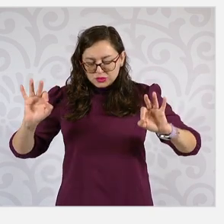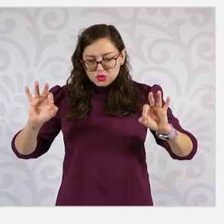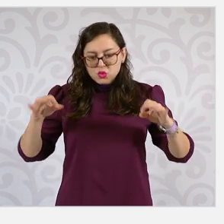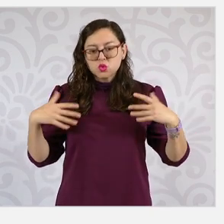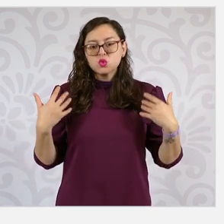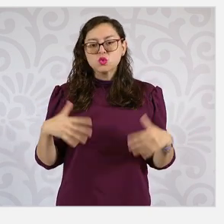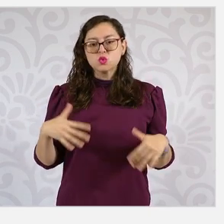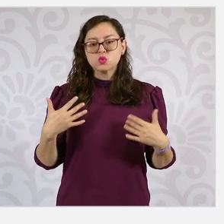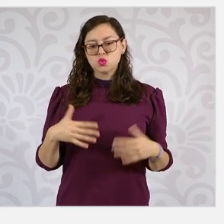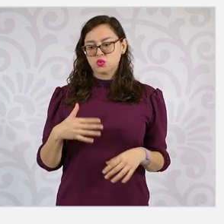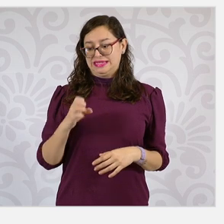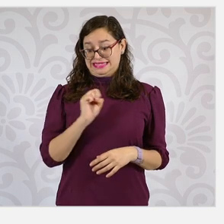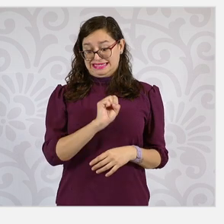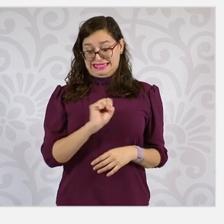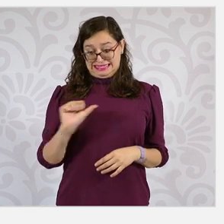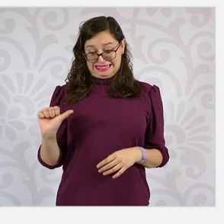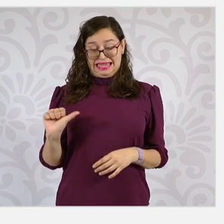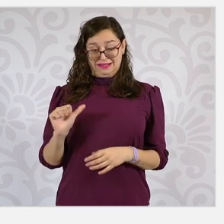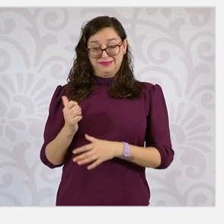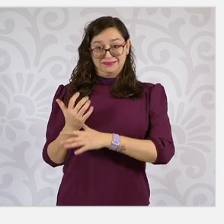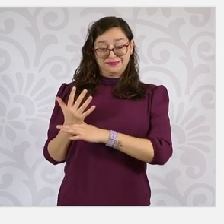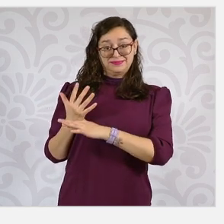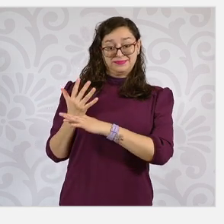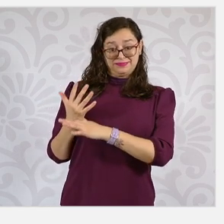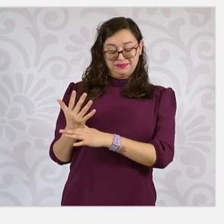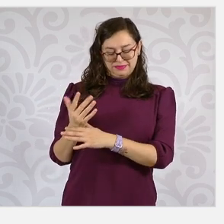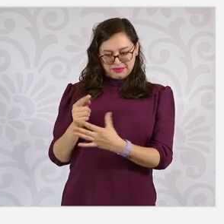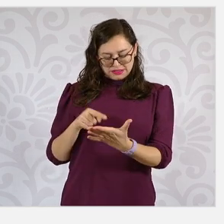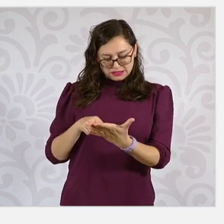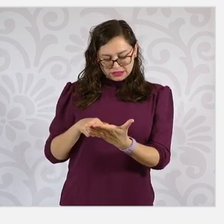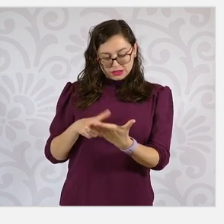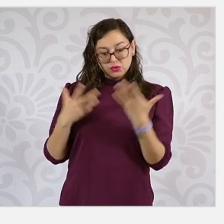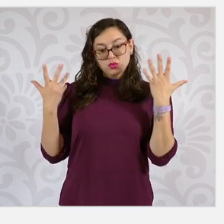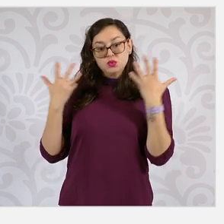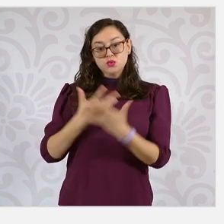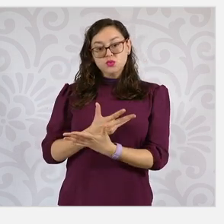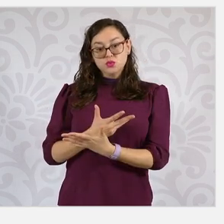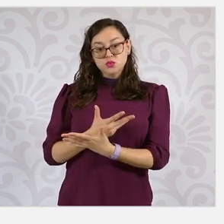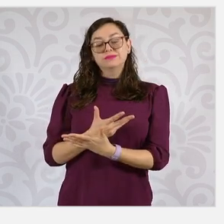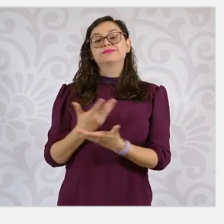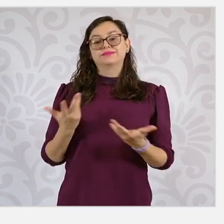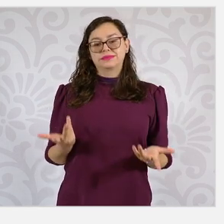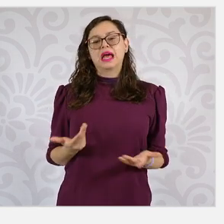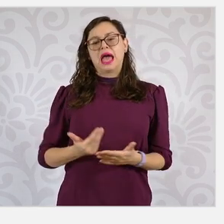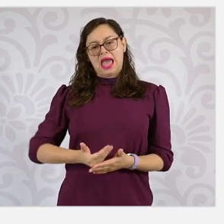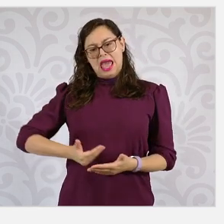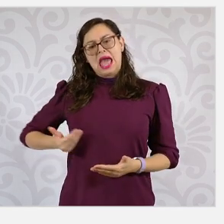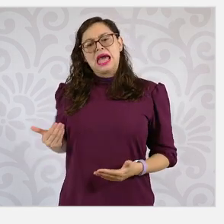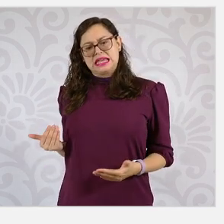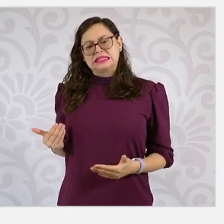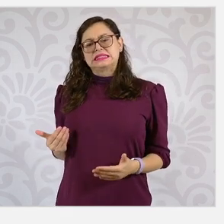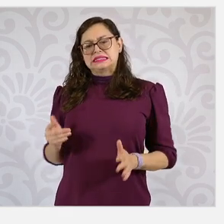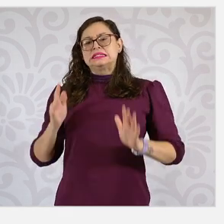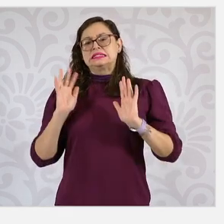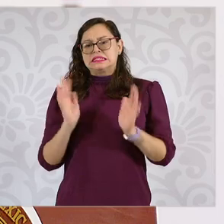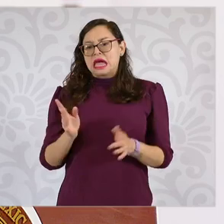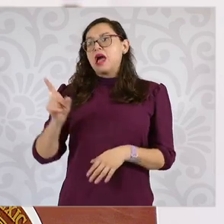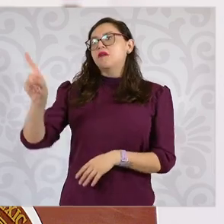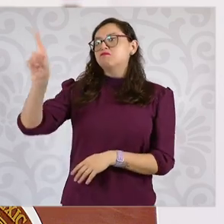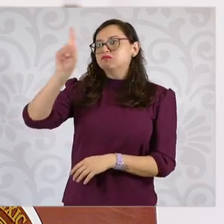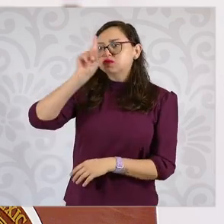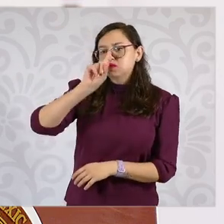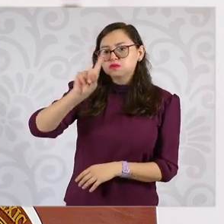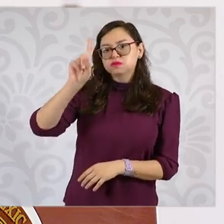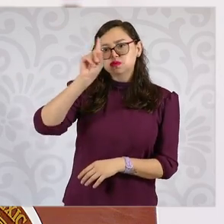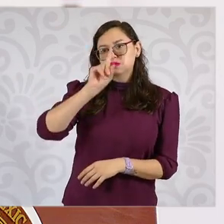de Salud. Primero, decir que ya había algunos lineamientos, pero no tenían la fuerza suficiente